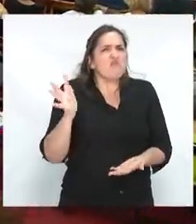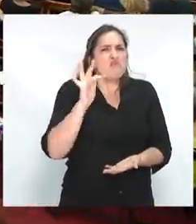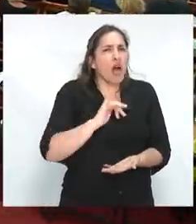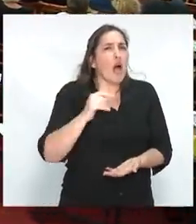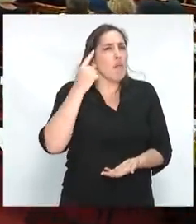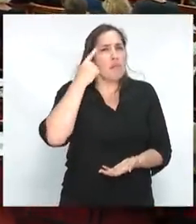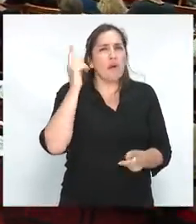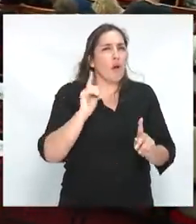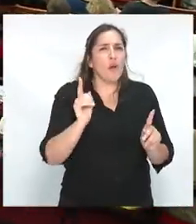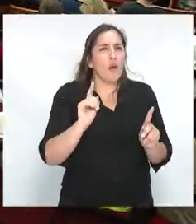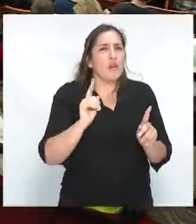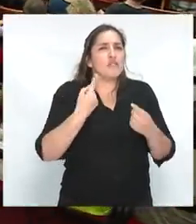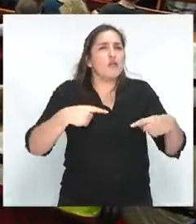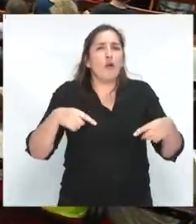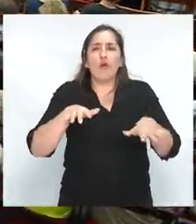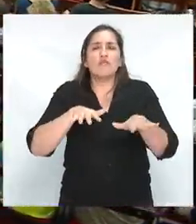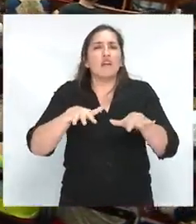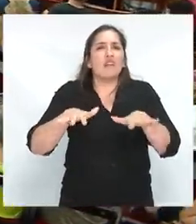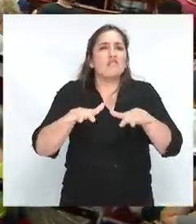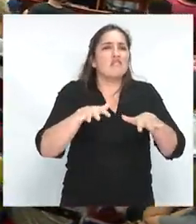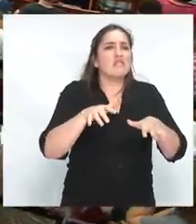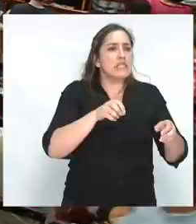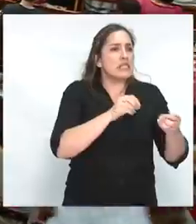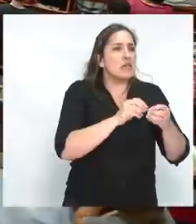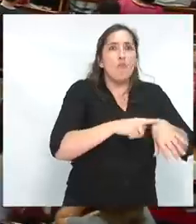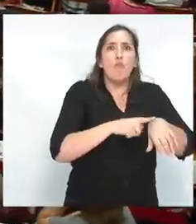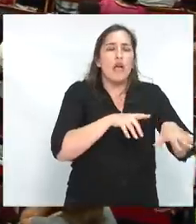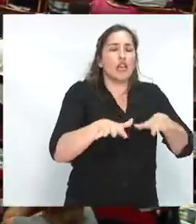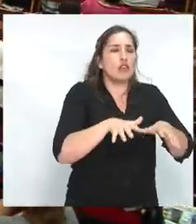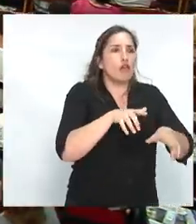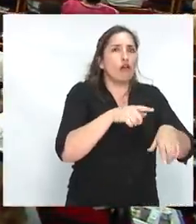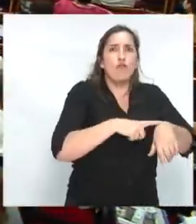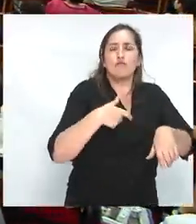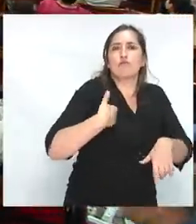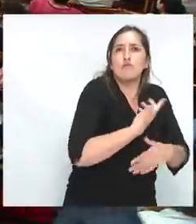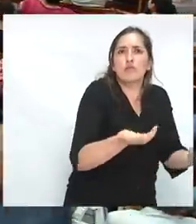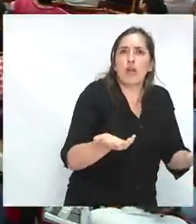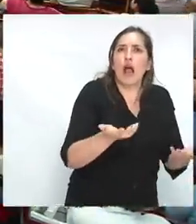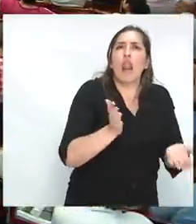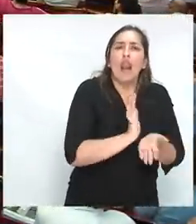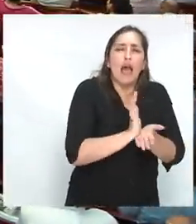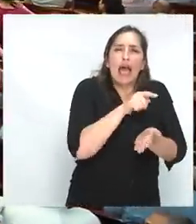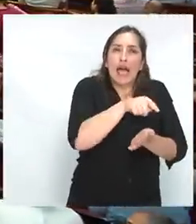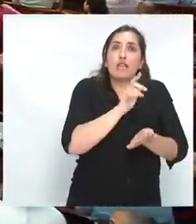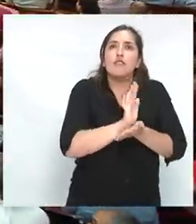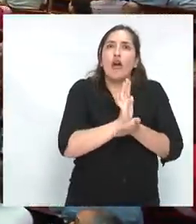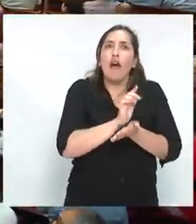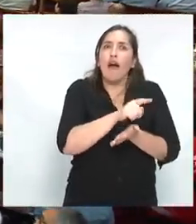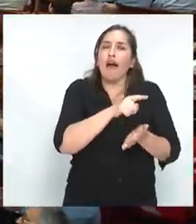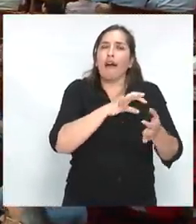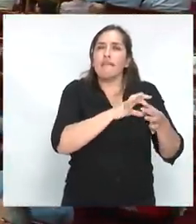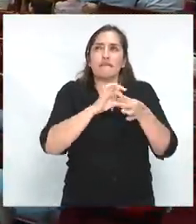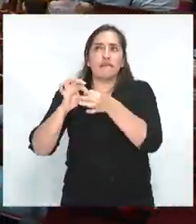que estos aspectos circunstanciales de la catarsis social, que el sentido común es todo un sedimento conservador